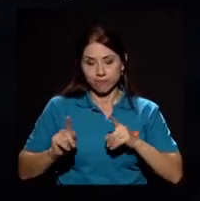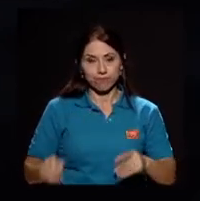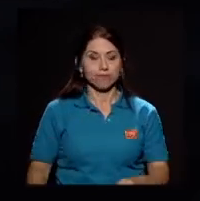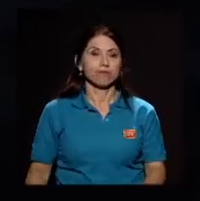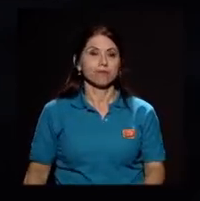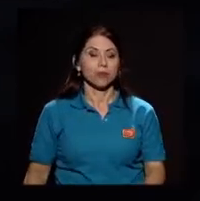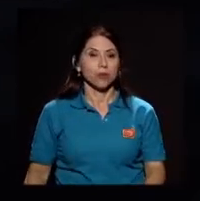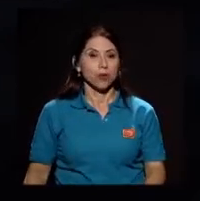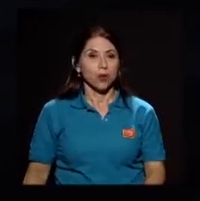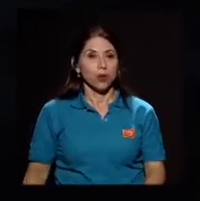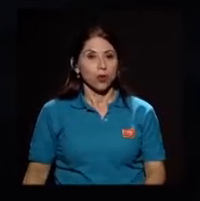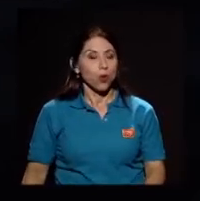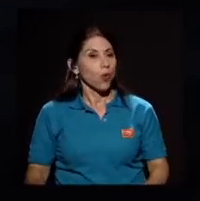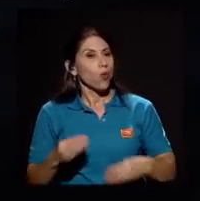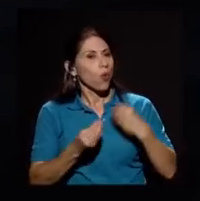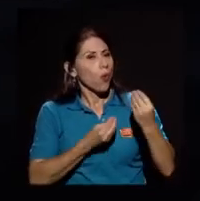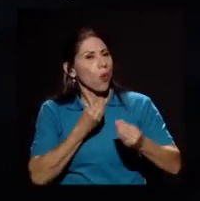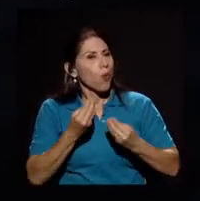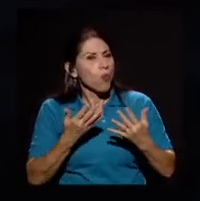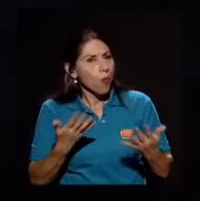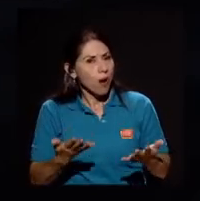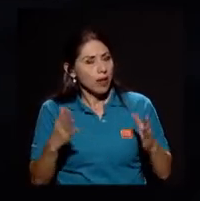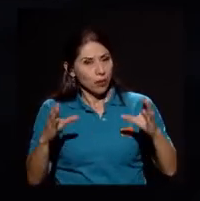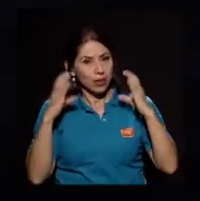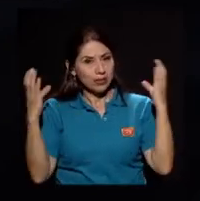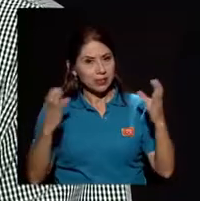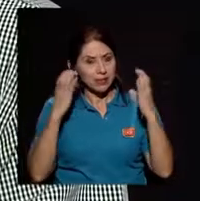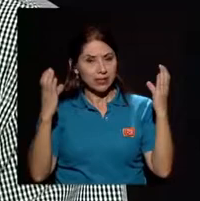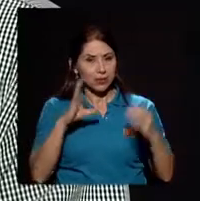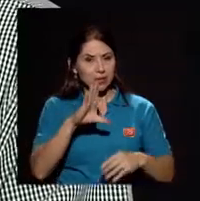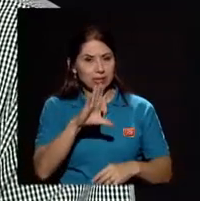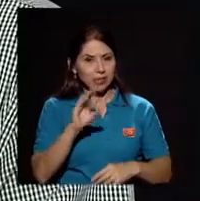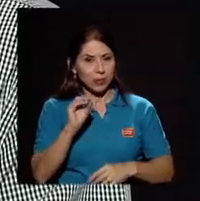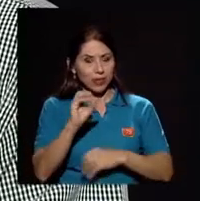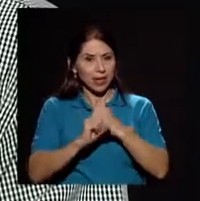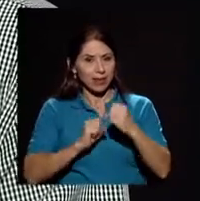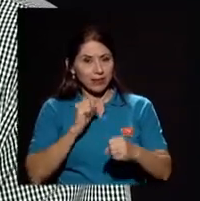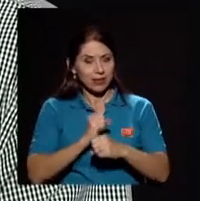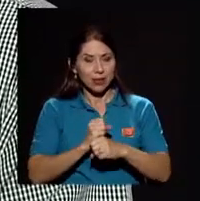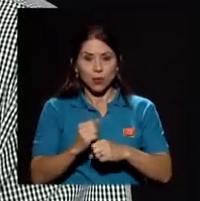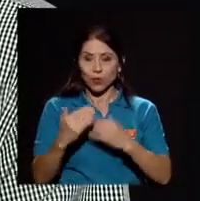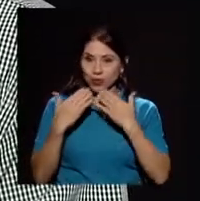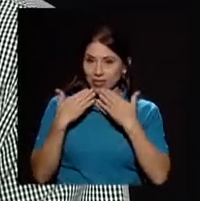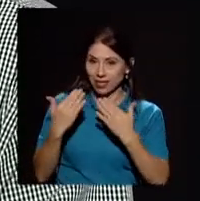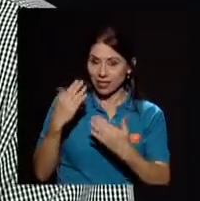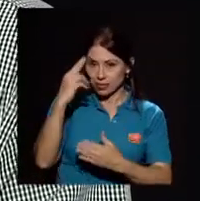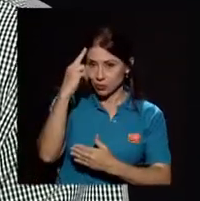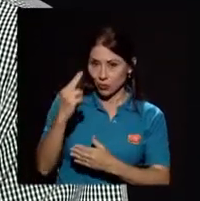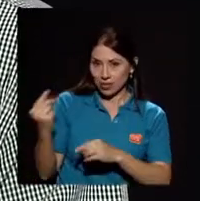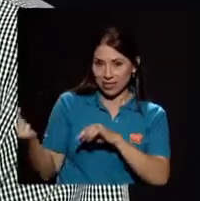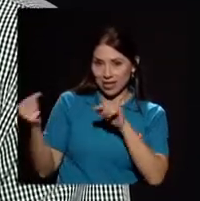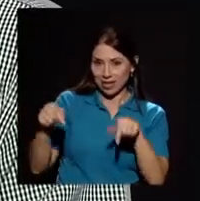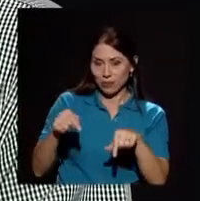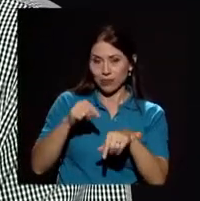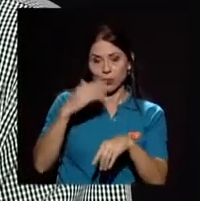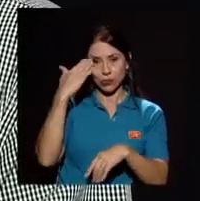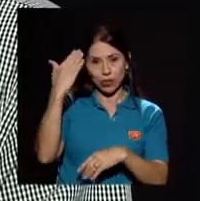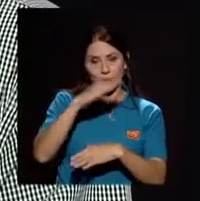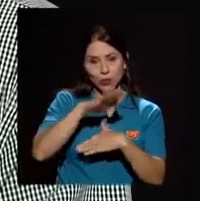¿Cómo ha ido la celebración de este 50 aniversario? Muchas gracias, un honor estar aquí y un saludo a todos y a todas.